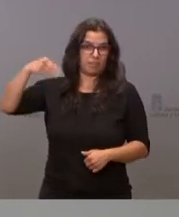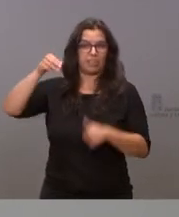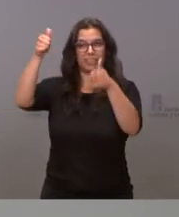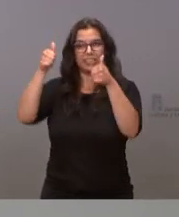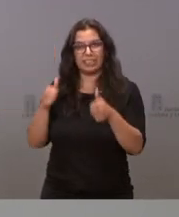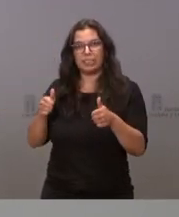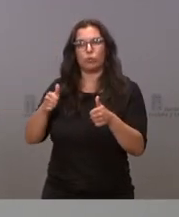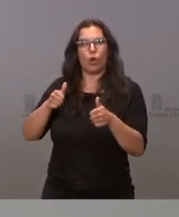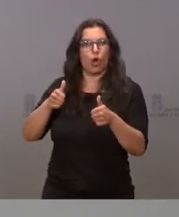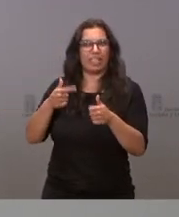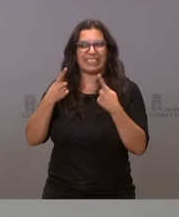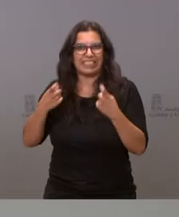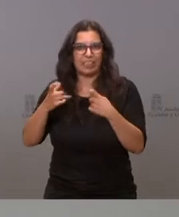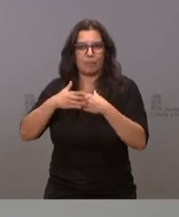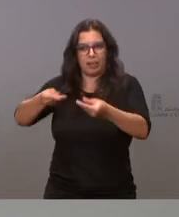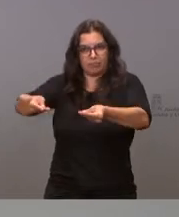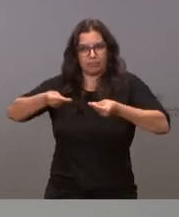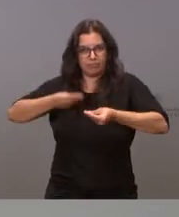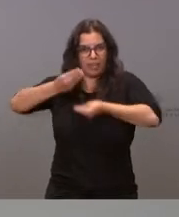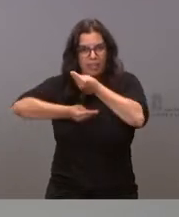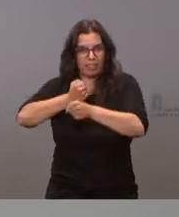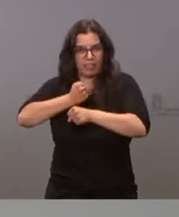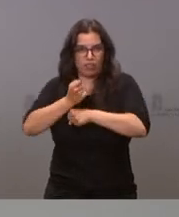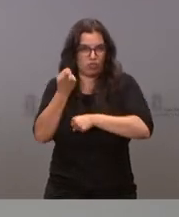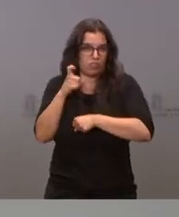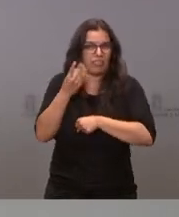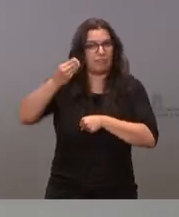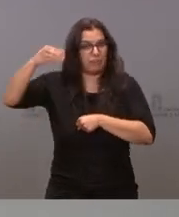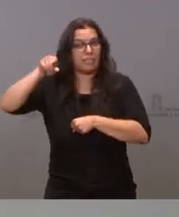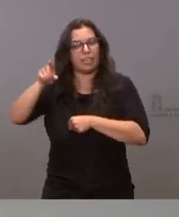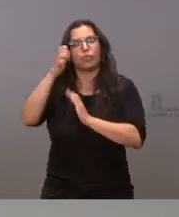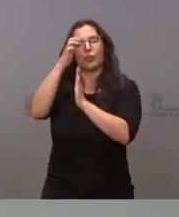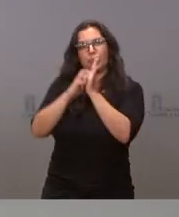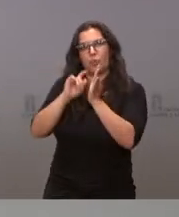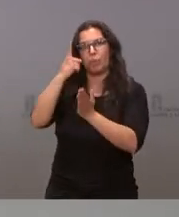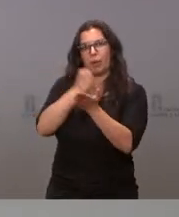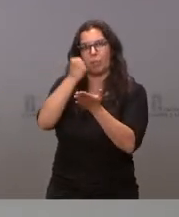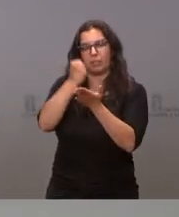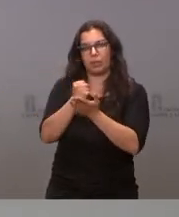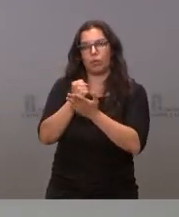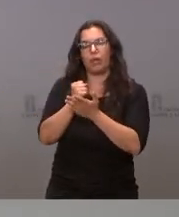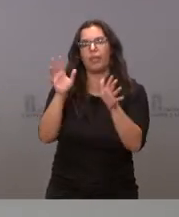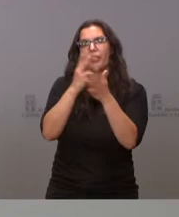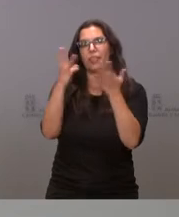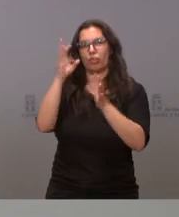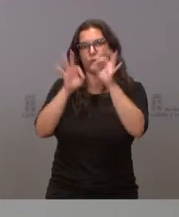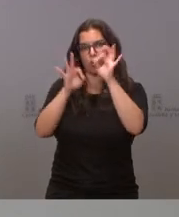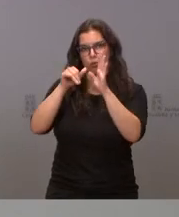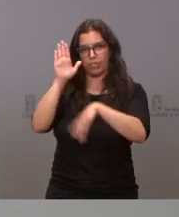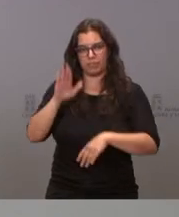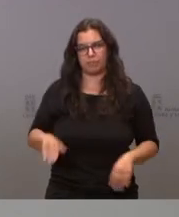los que no son imprescindibles para el ejercicio de la profesión, notarán un descenso en la primera matrícula de más de un 18%.